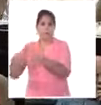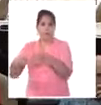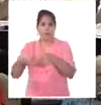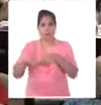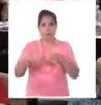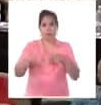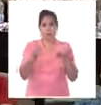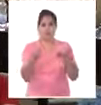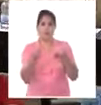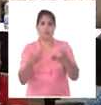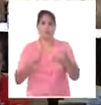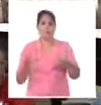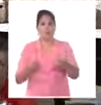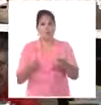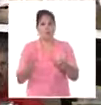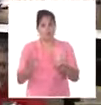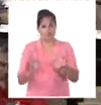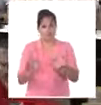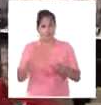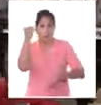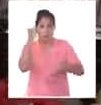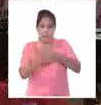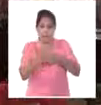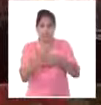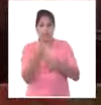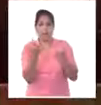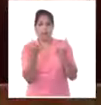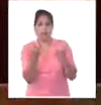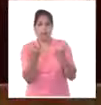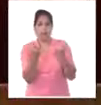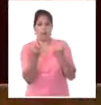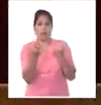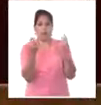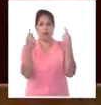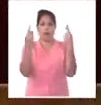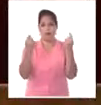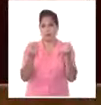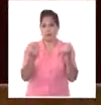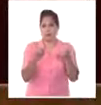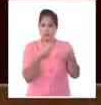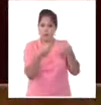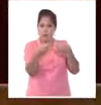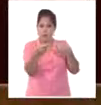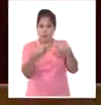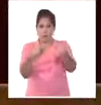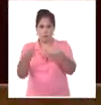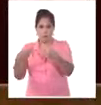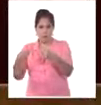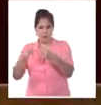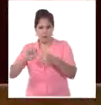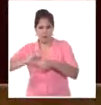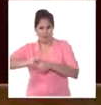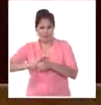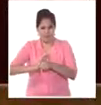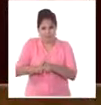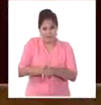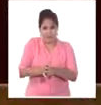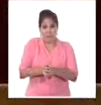y guerras. El bloqueo económico, financiero y comercial recrudecido